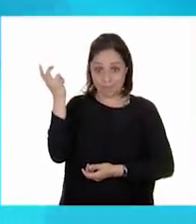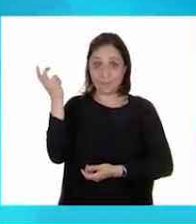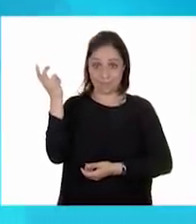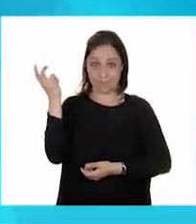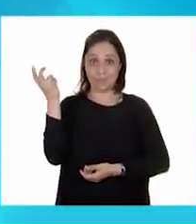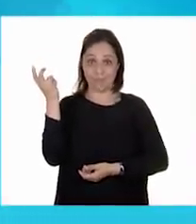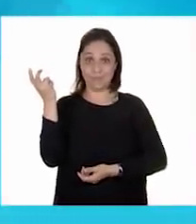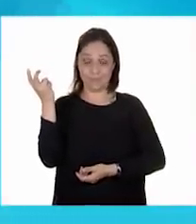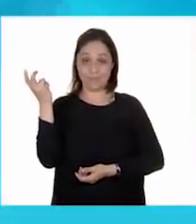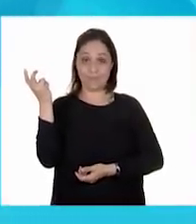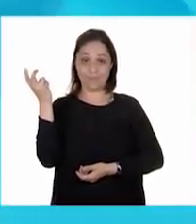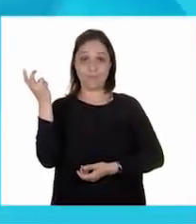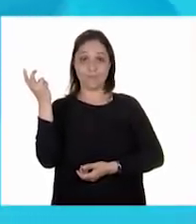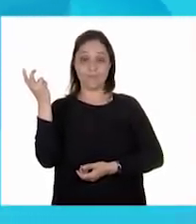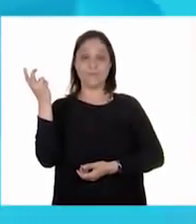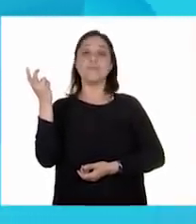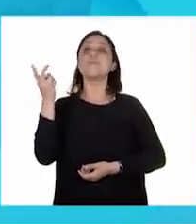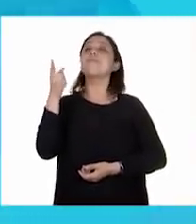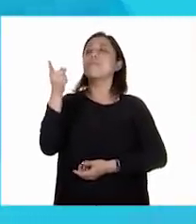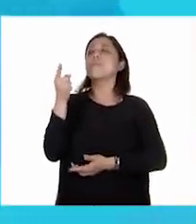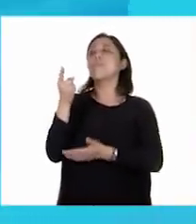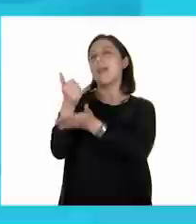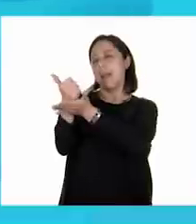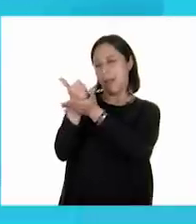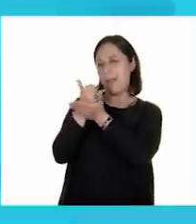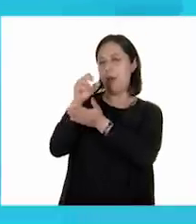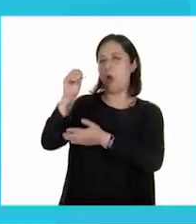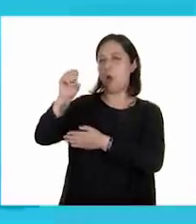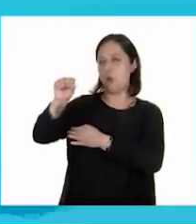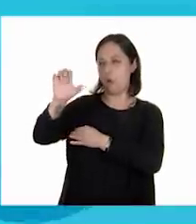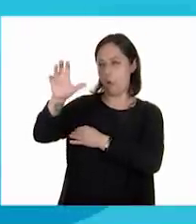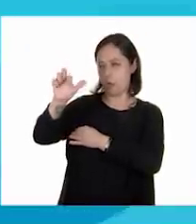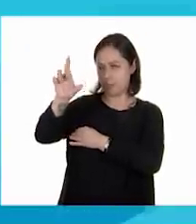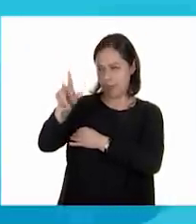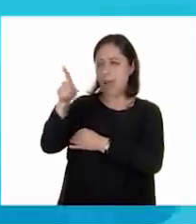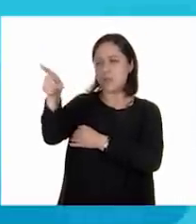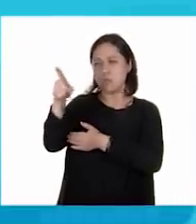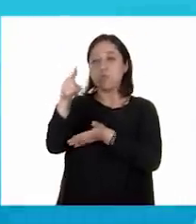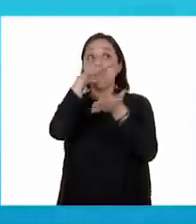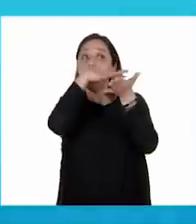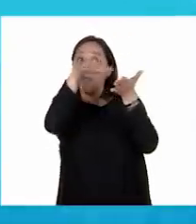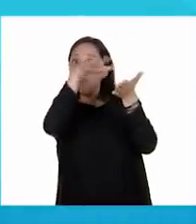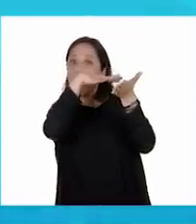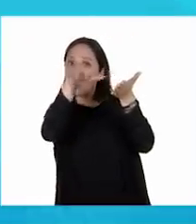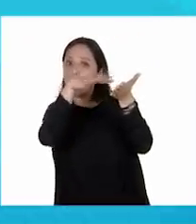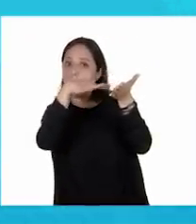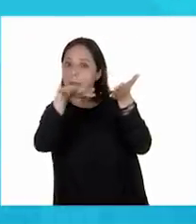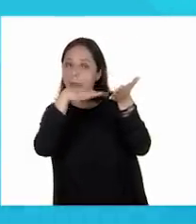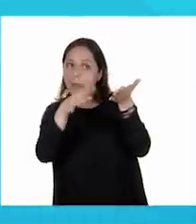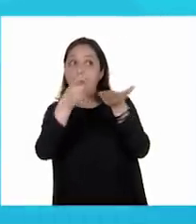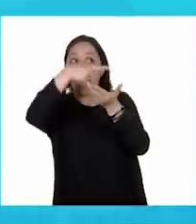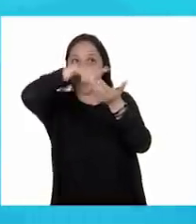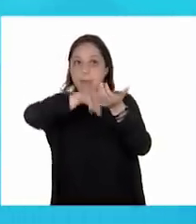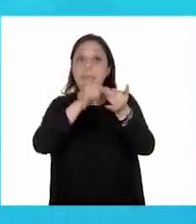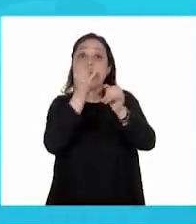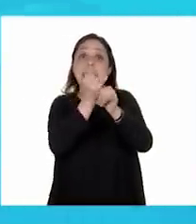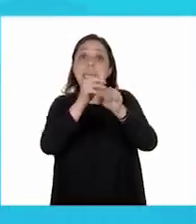Le voy a pedir a Oscar que me lea esa ficha informativa